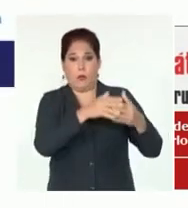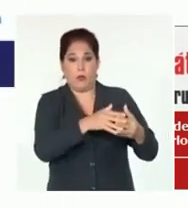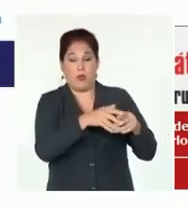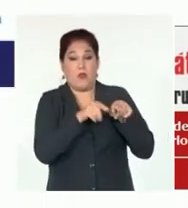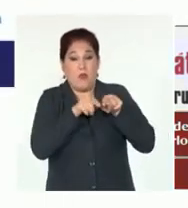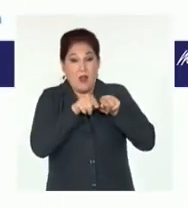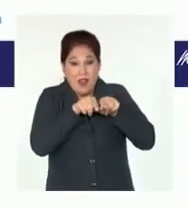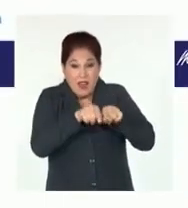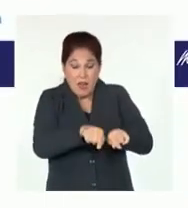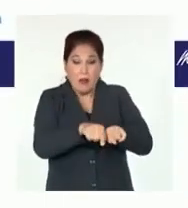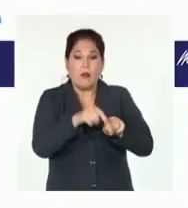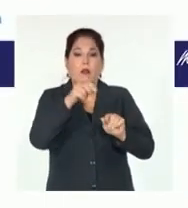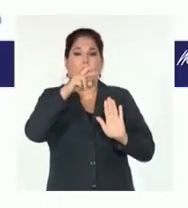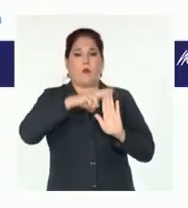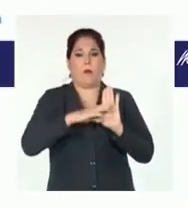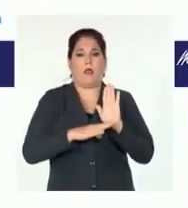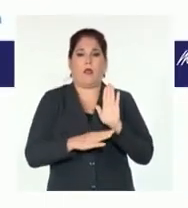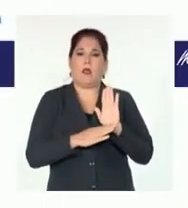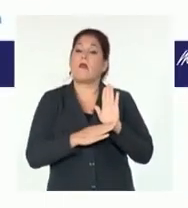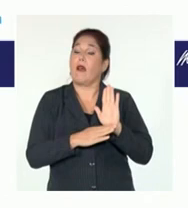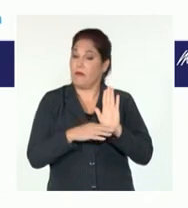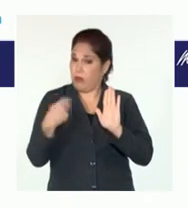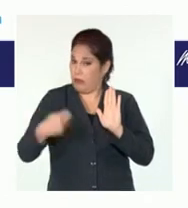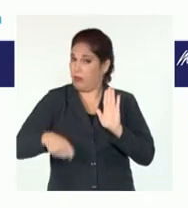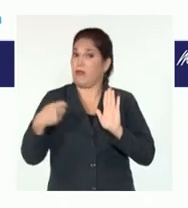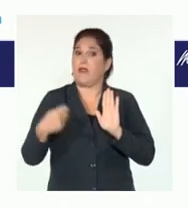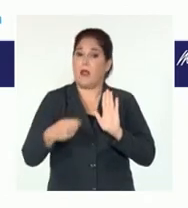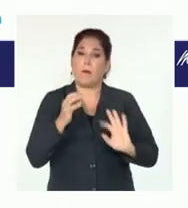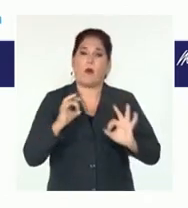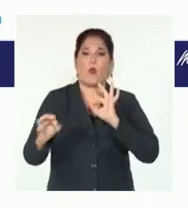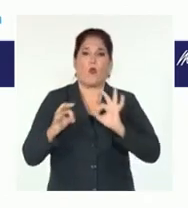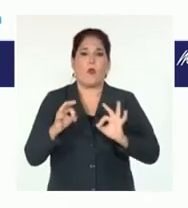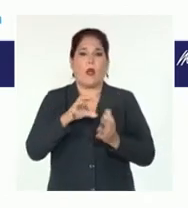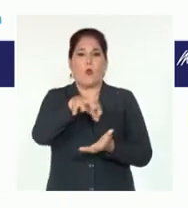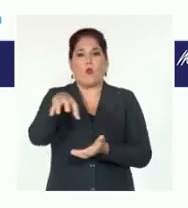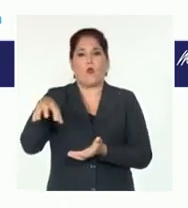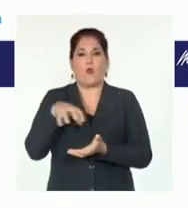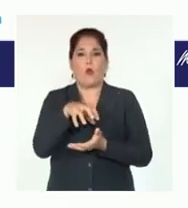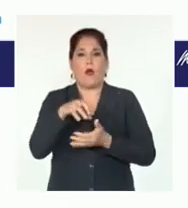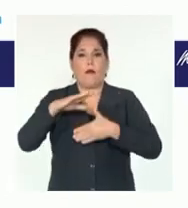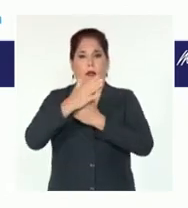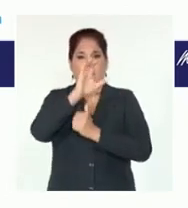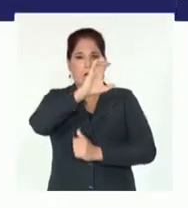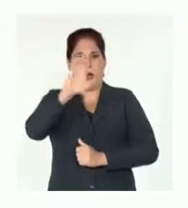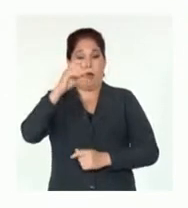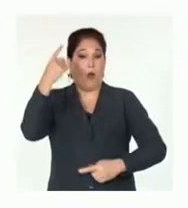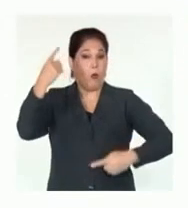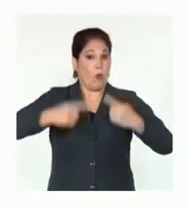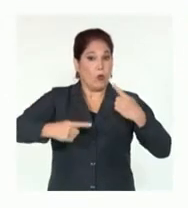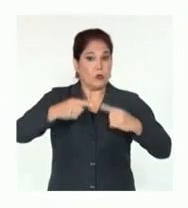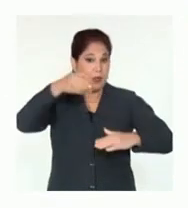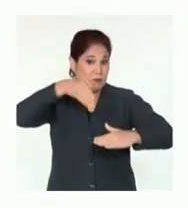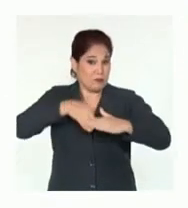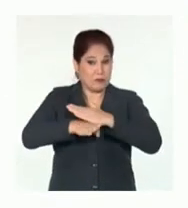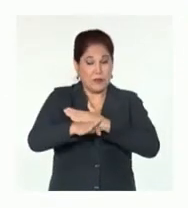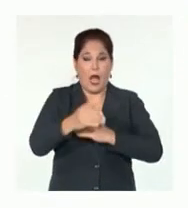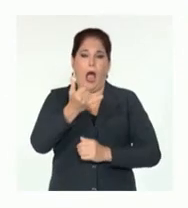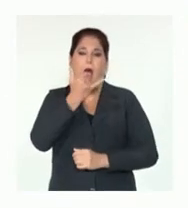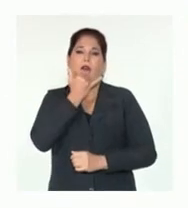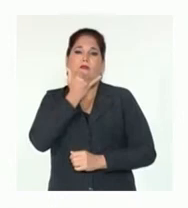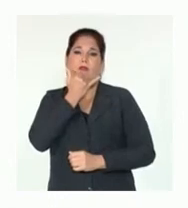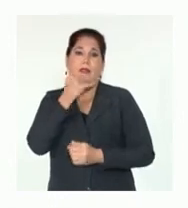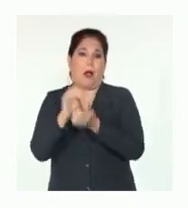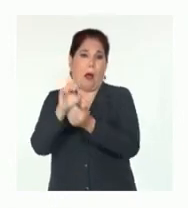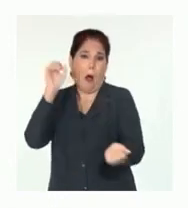adoptar todas las medidas adecuadas para proteger los locales de la misión contra toda instrucción o daño y